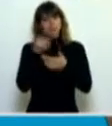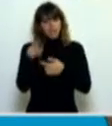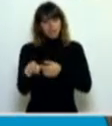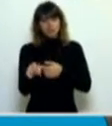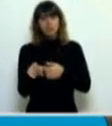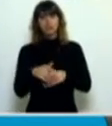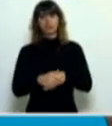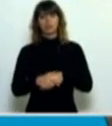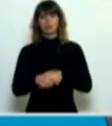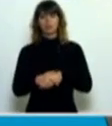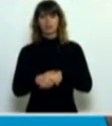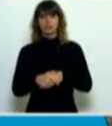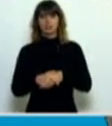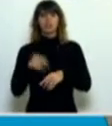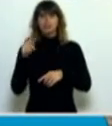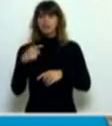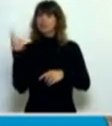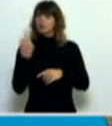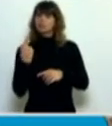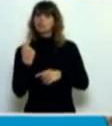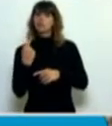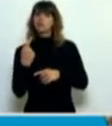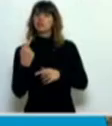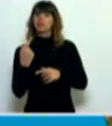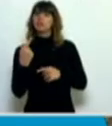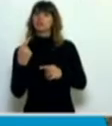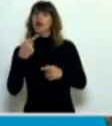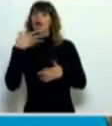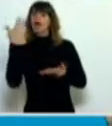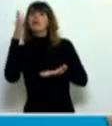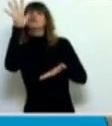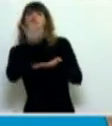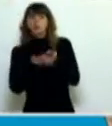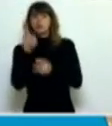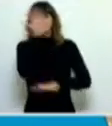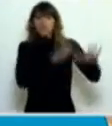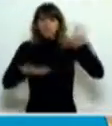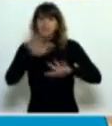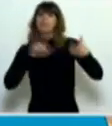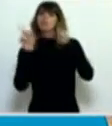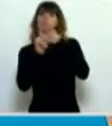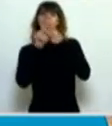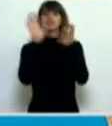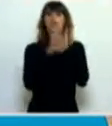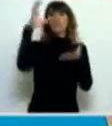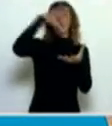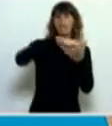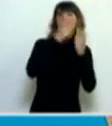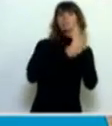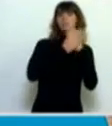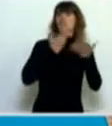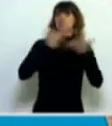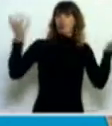de una organización basada por el Ministerio Público que ustedes fijaron con una ley